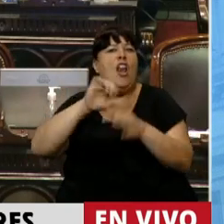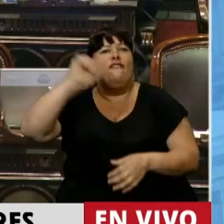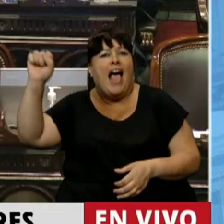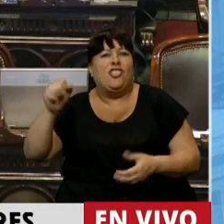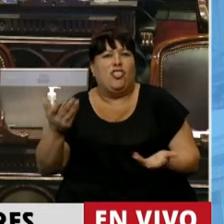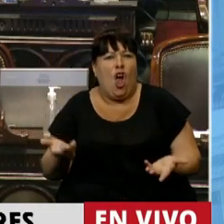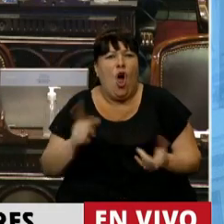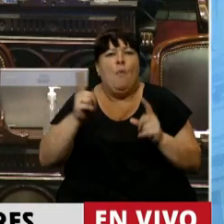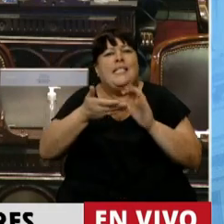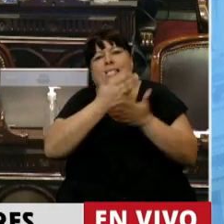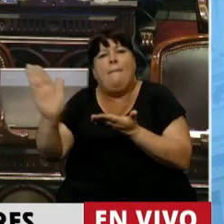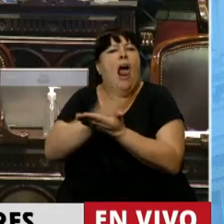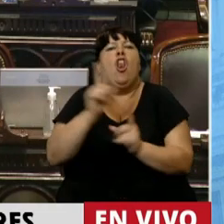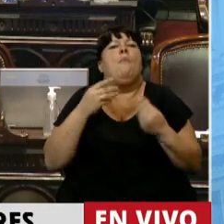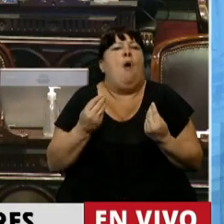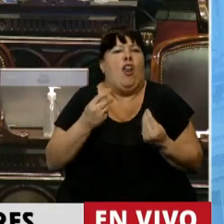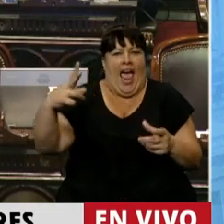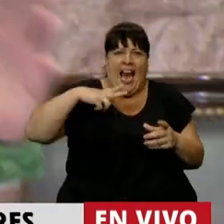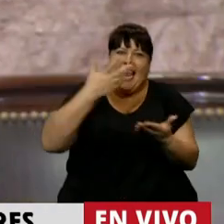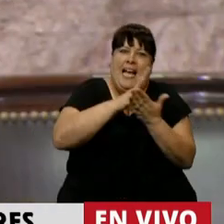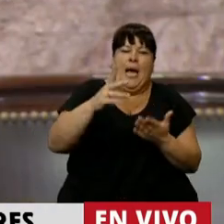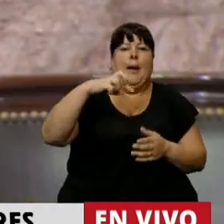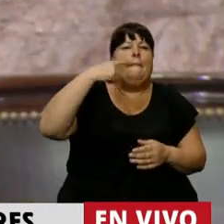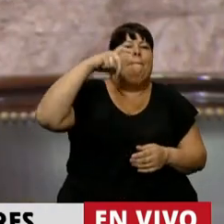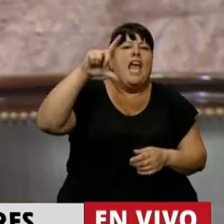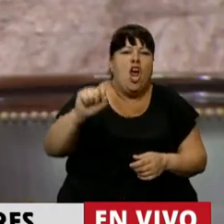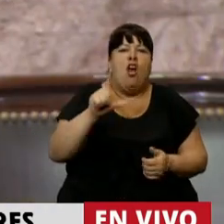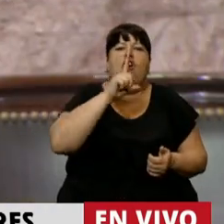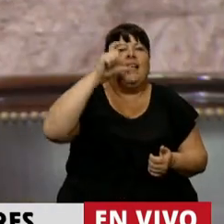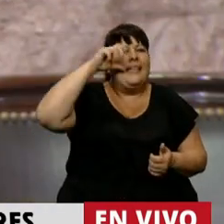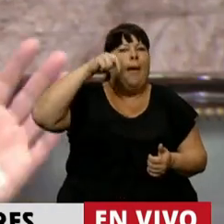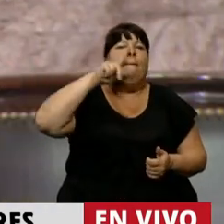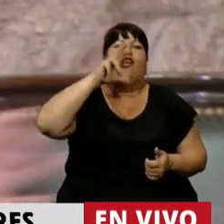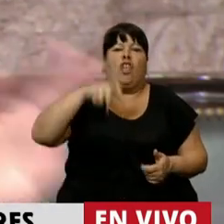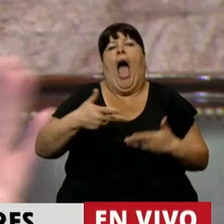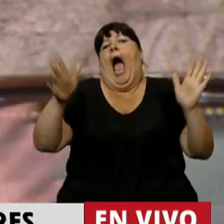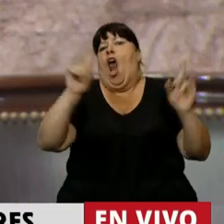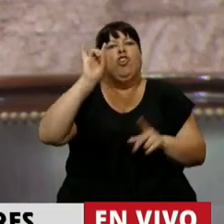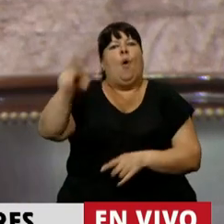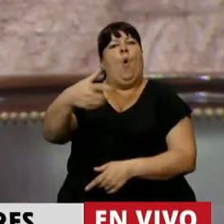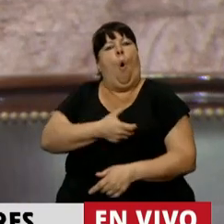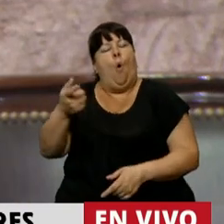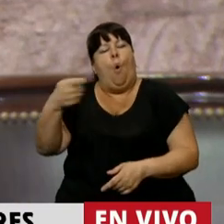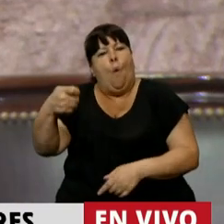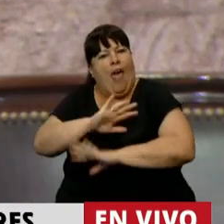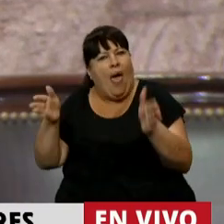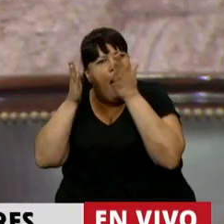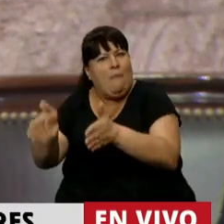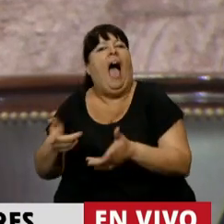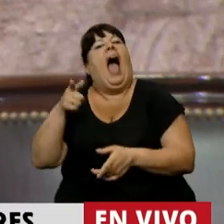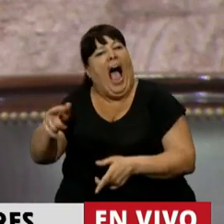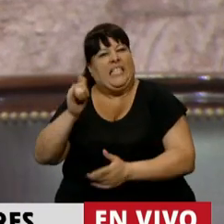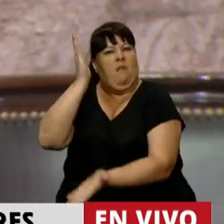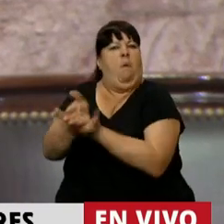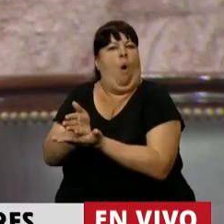inflación, ¿por qué no desindexan a los grandes fondos como PINCO, Templeton? Ah, no, a los jubilados, nada más que a los jubilados, ahí